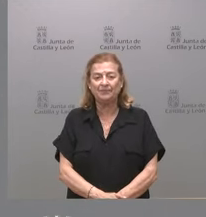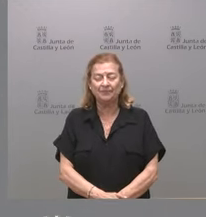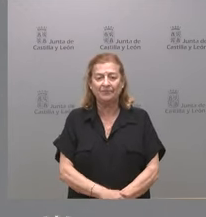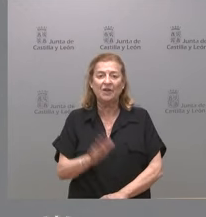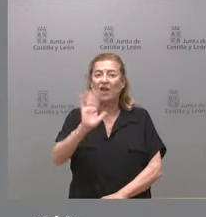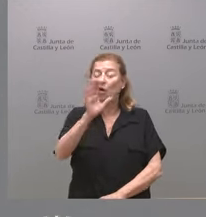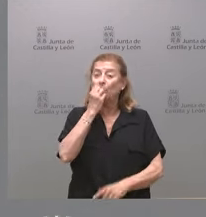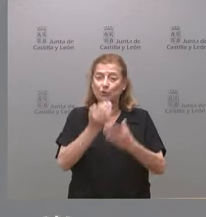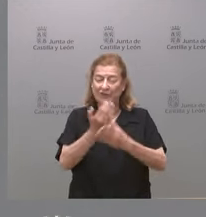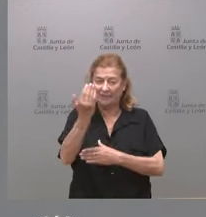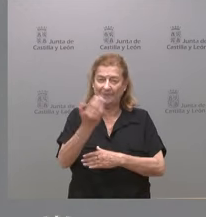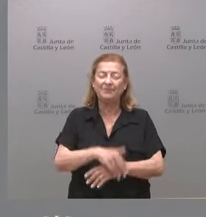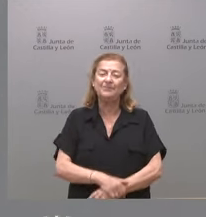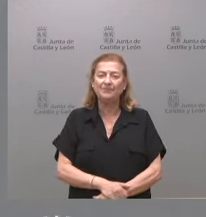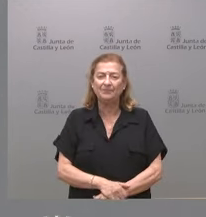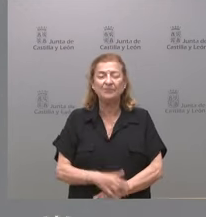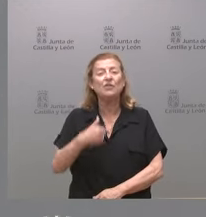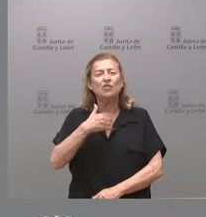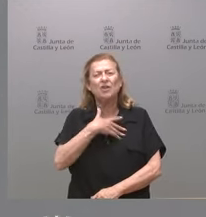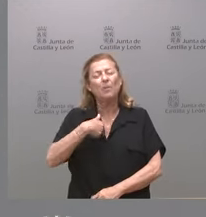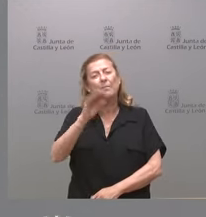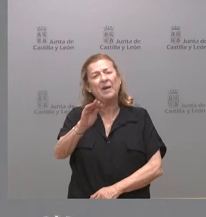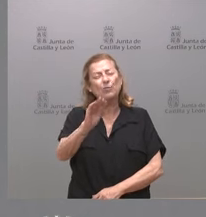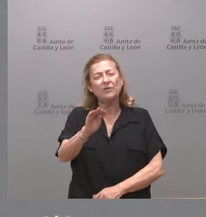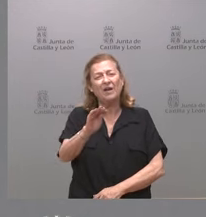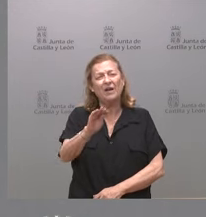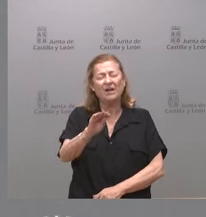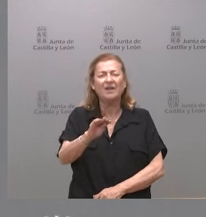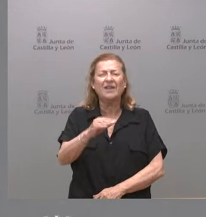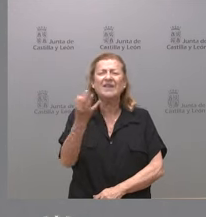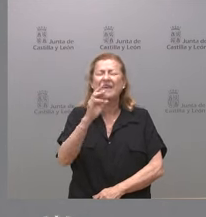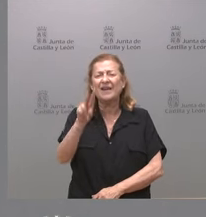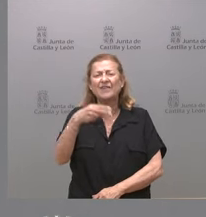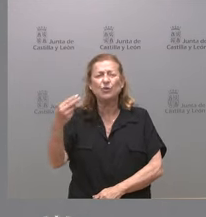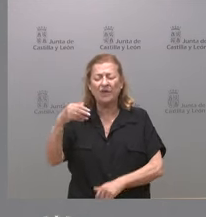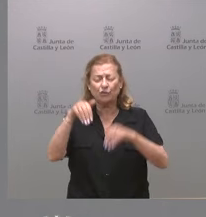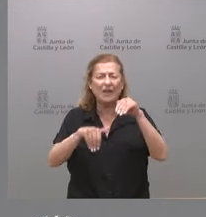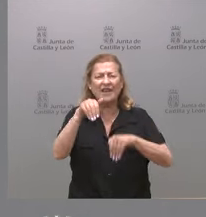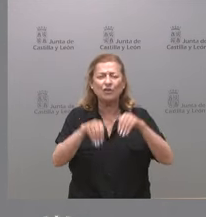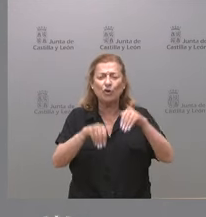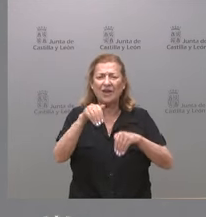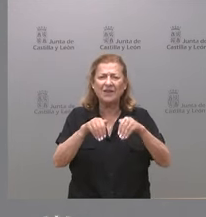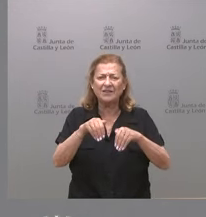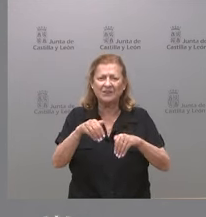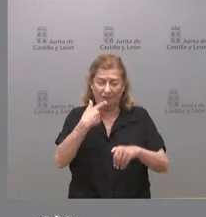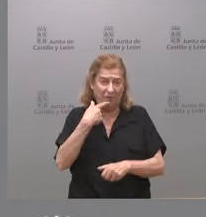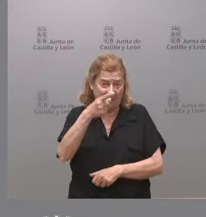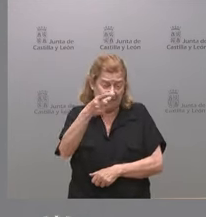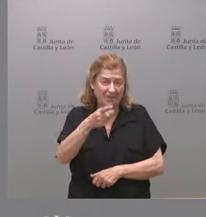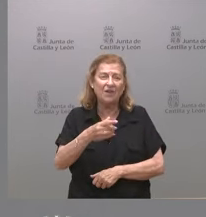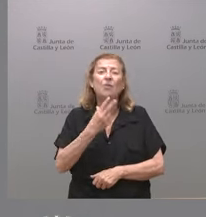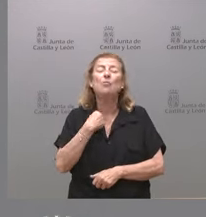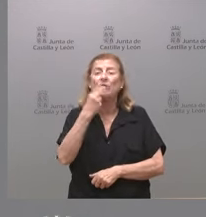Hola buenos días yo quería preguntar en qué resultados electorales se está basando el